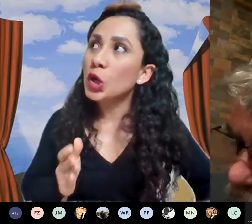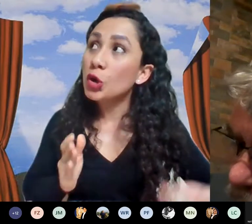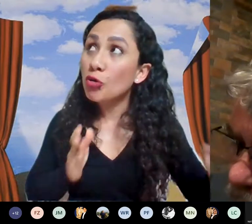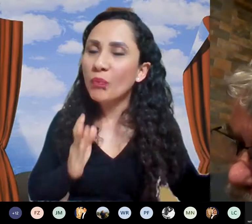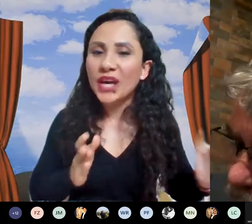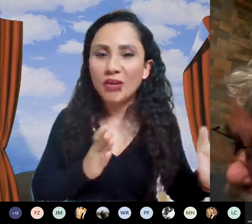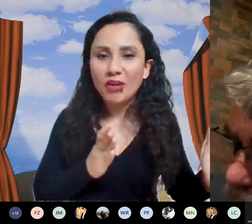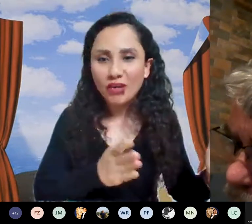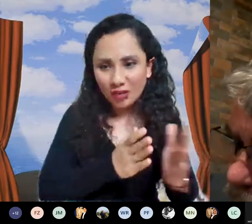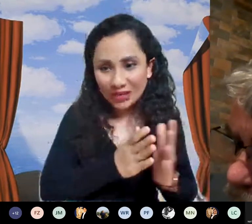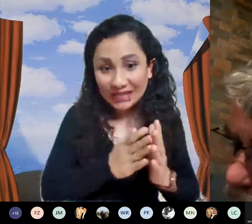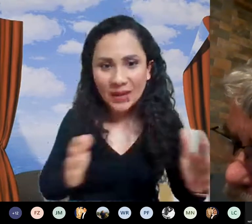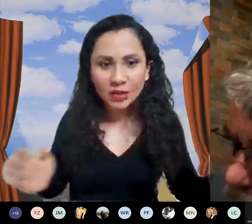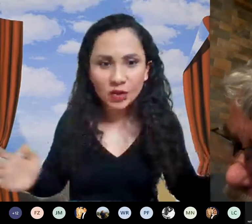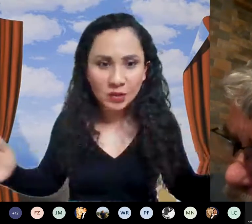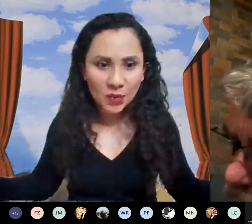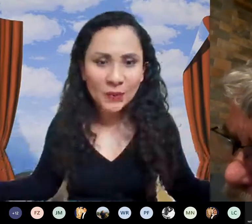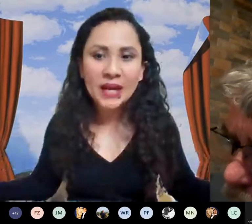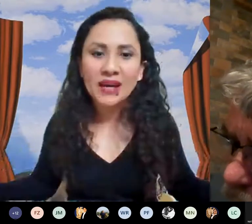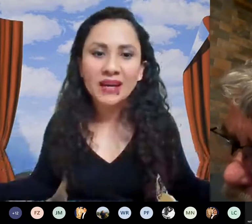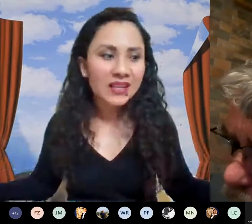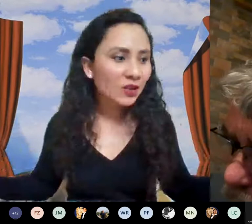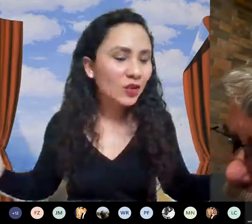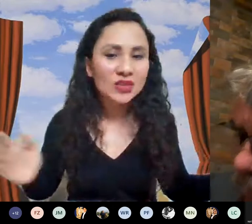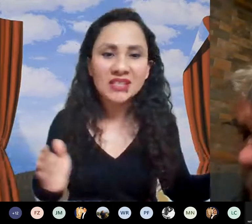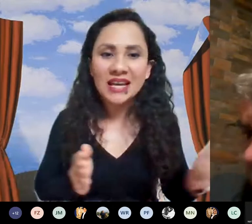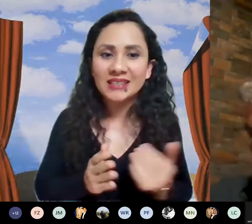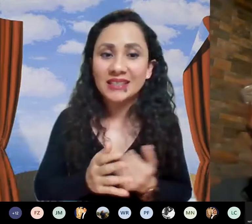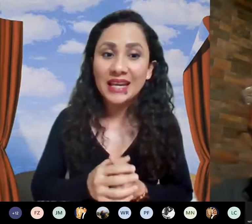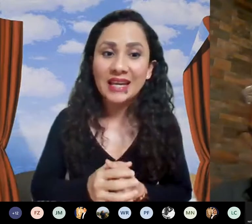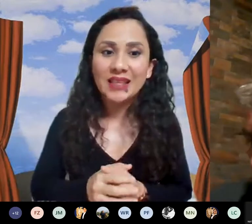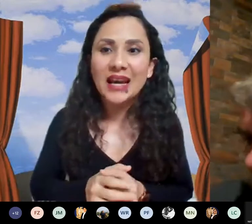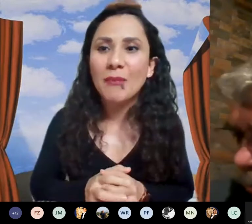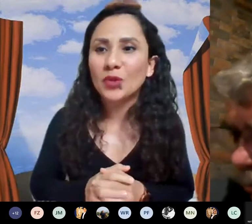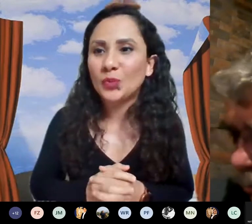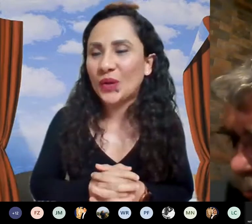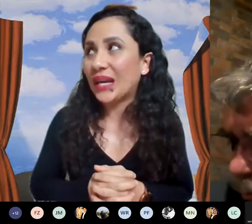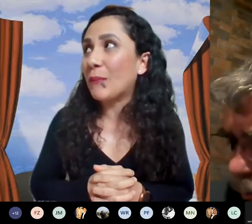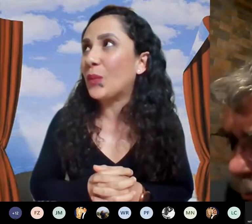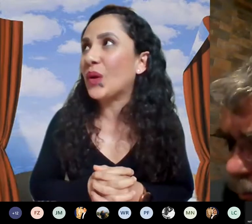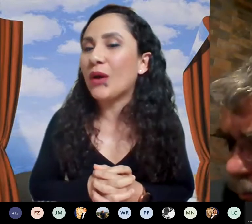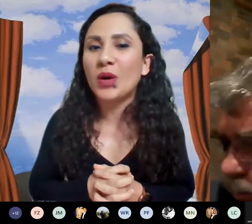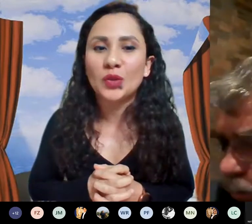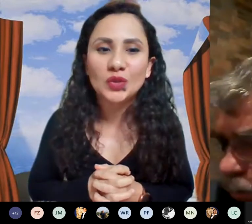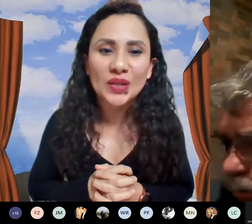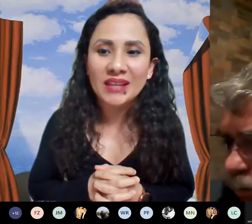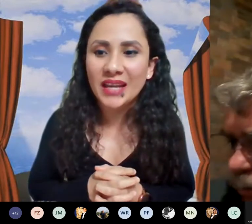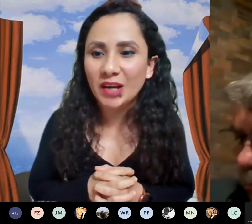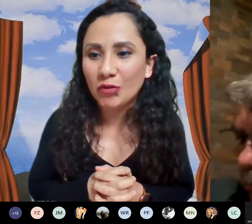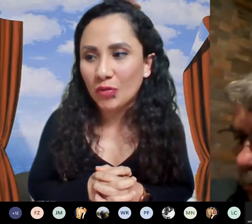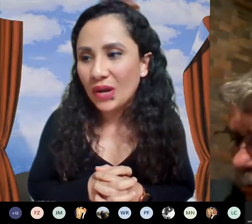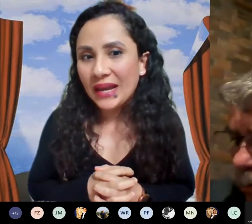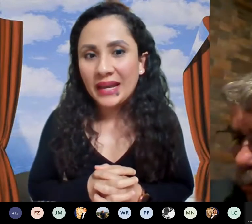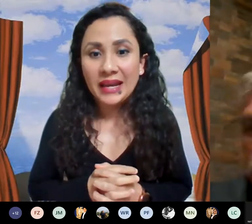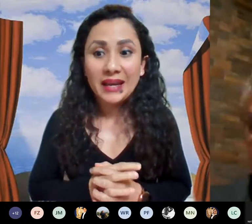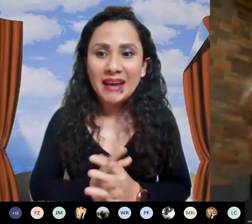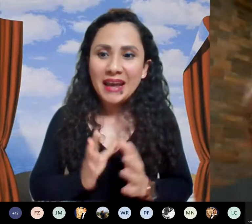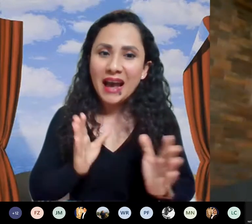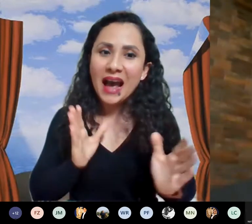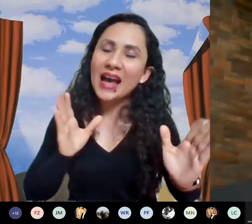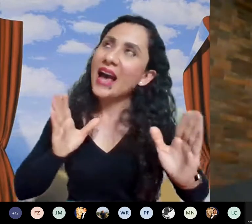importa mucho el número o el tamaño del problema y entonces digamos por ejemplo que cuando yo ya tengo